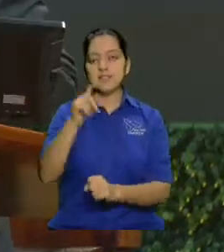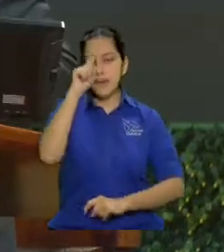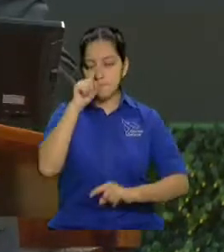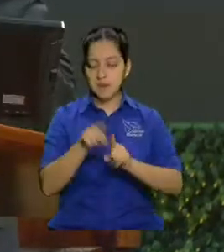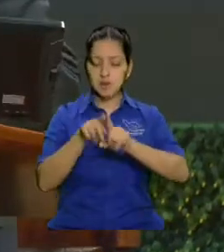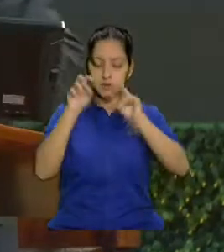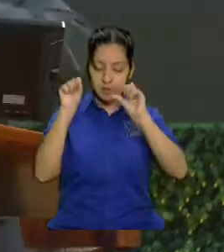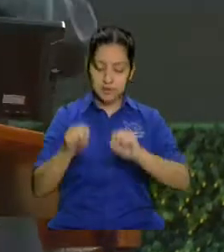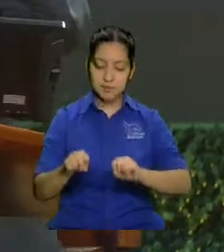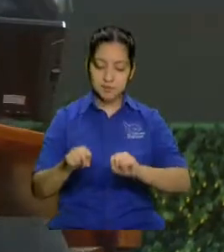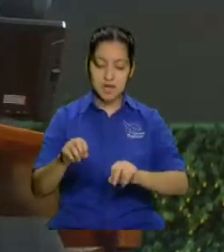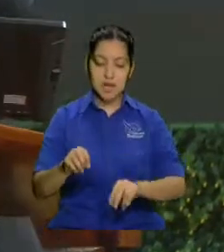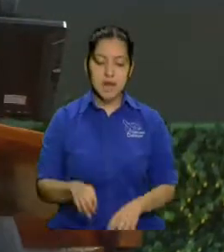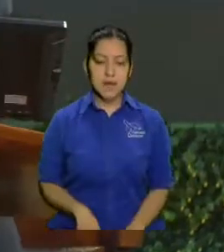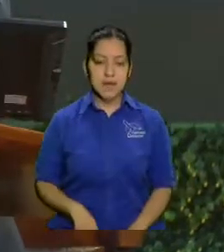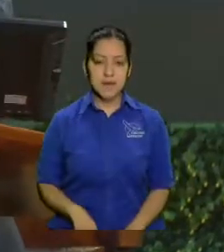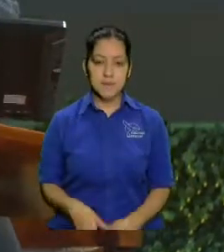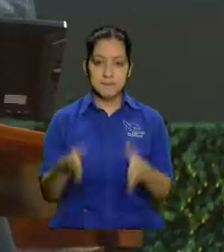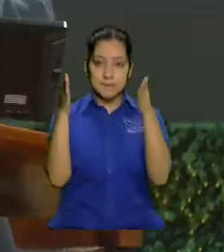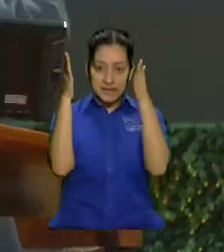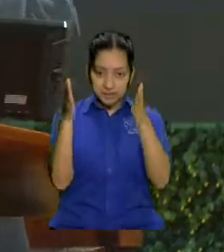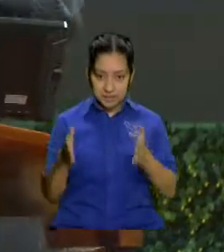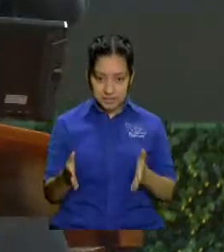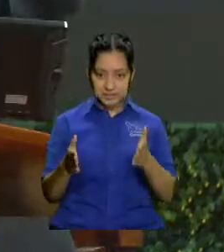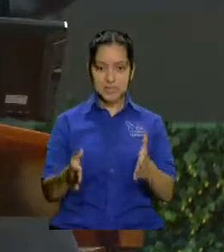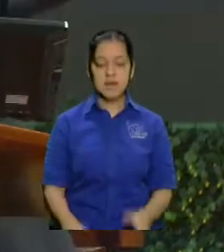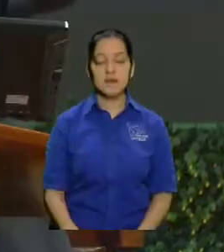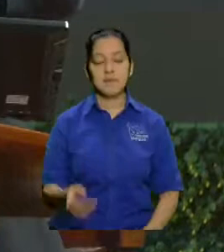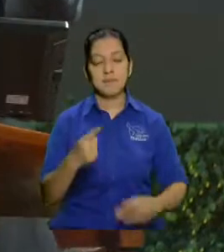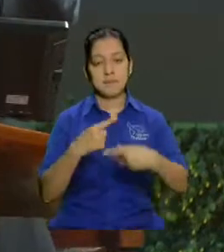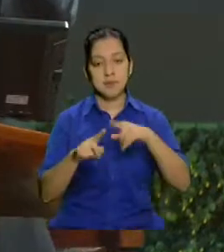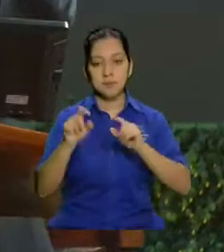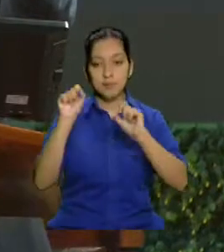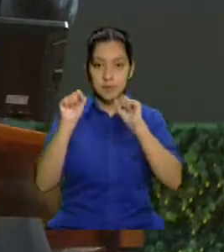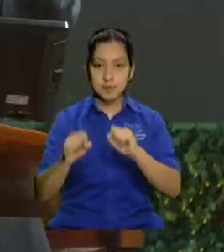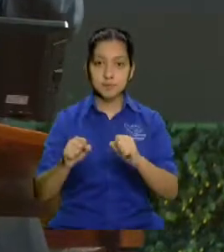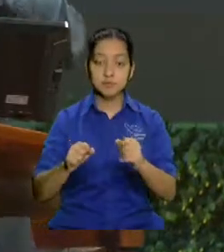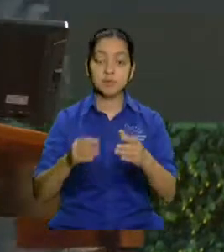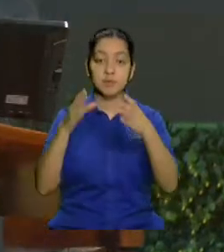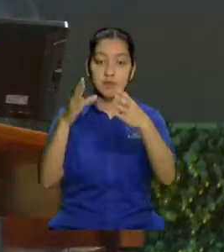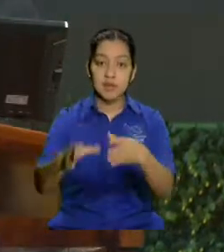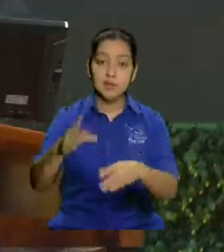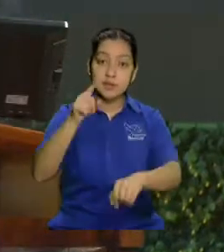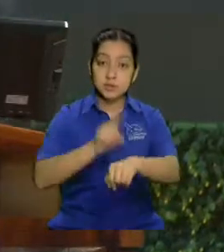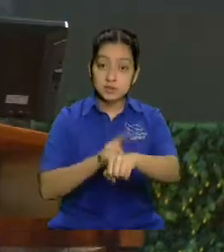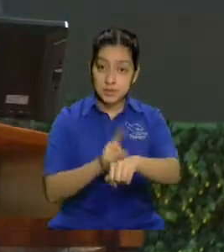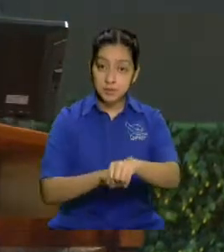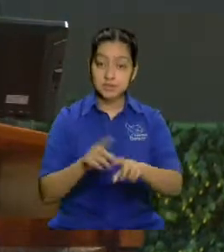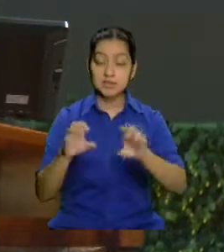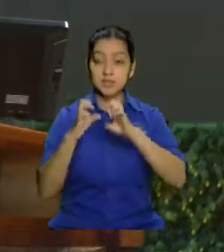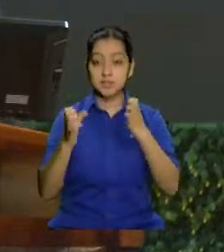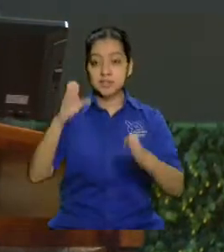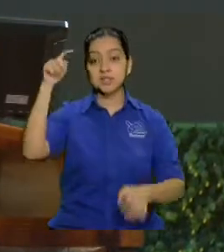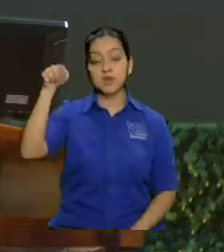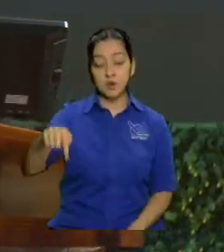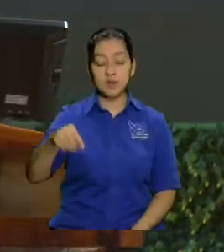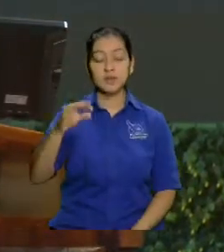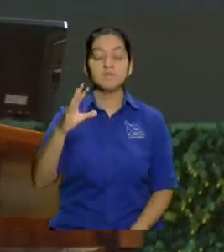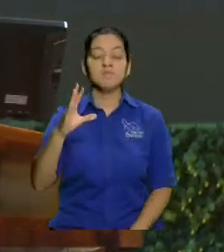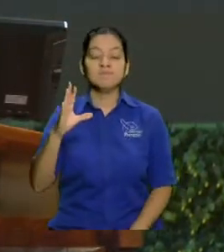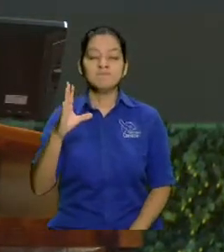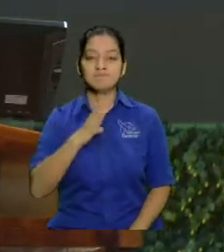personalizar y se lo podemos aplicar a una iglesia y lo podemos aplicar en los tiempos. Entonces, hoy nos toca hablar